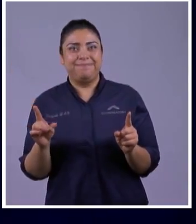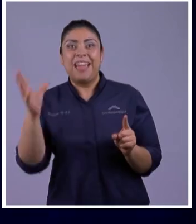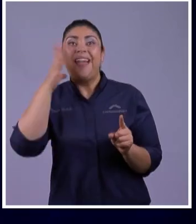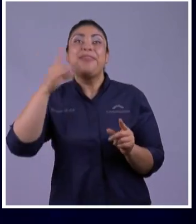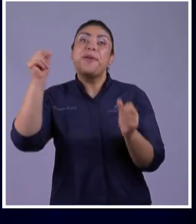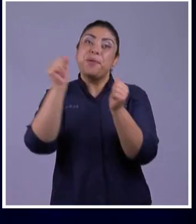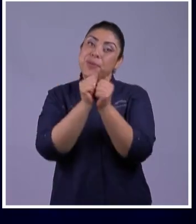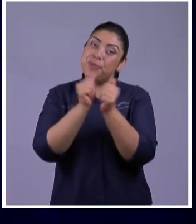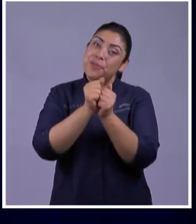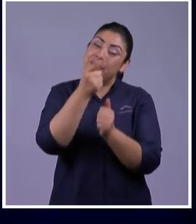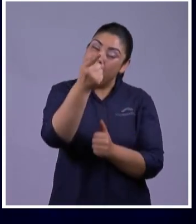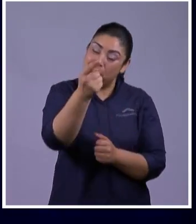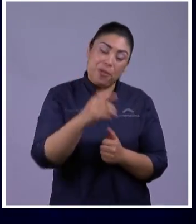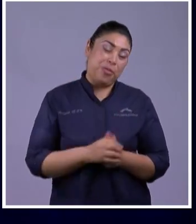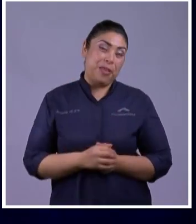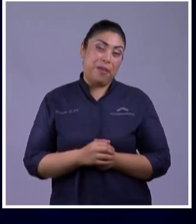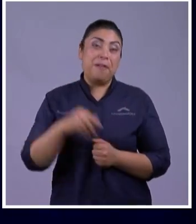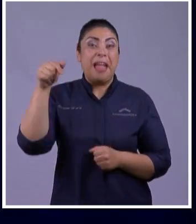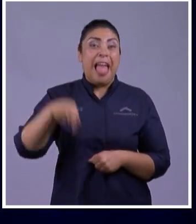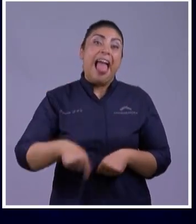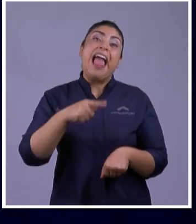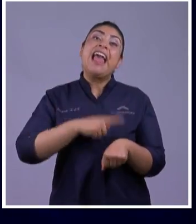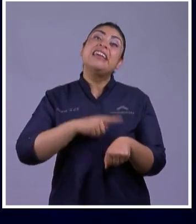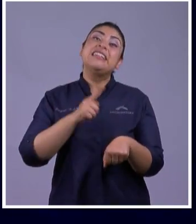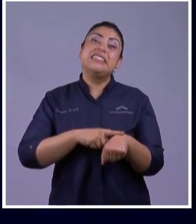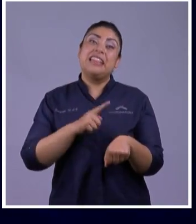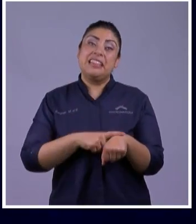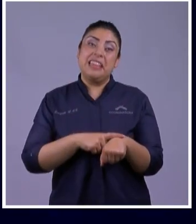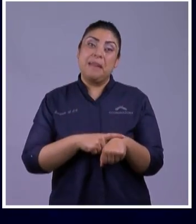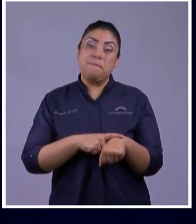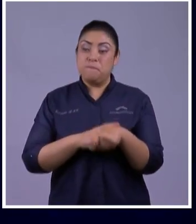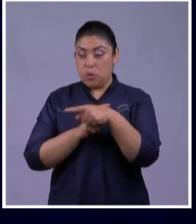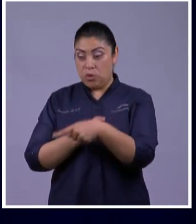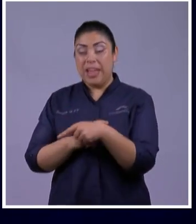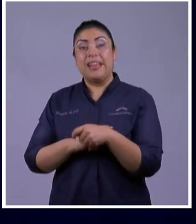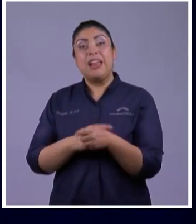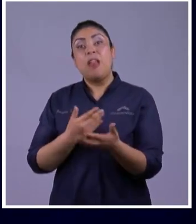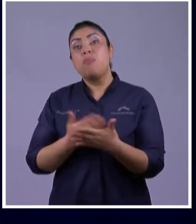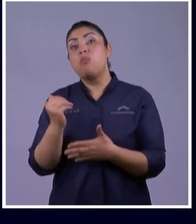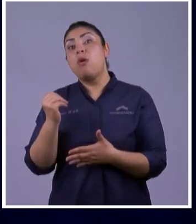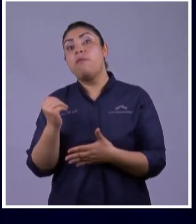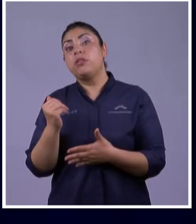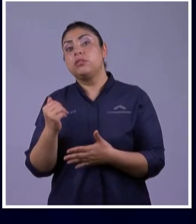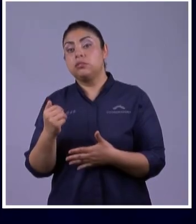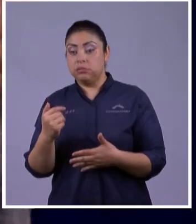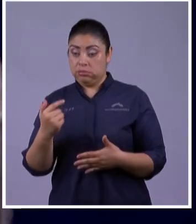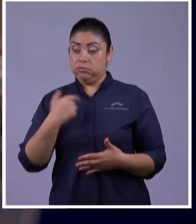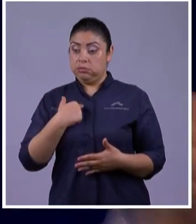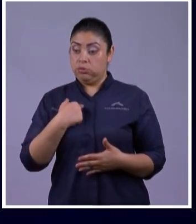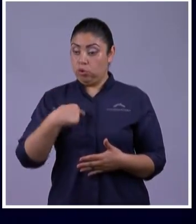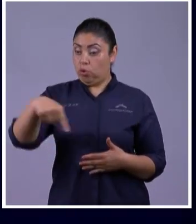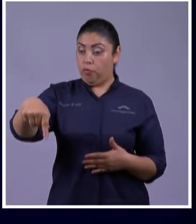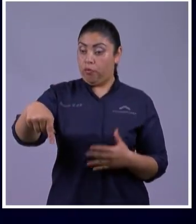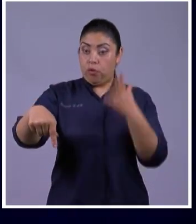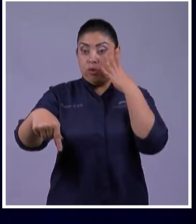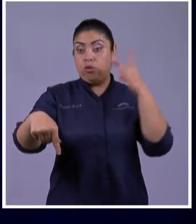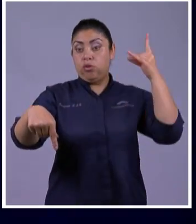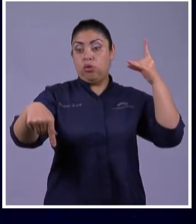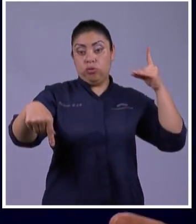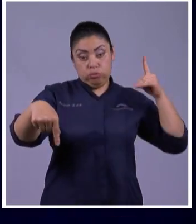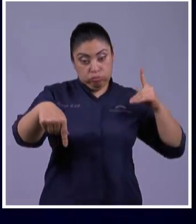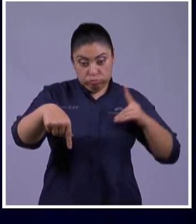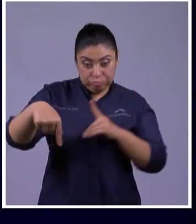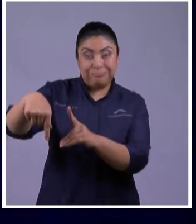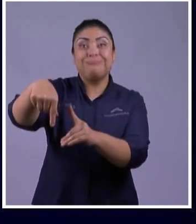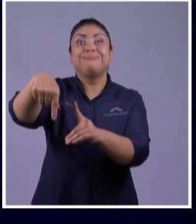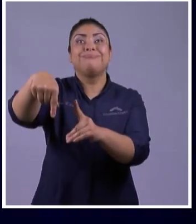La Nueva Etapa El Nuevo Normal Para Josué Donde Vaya Yo Josué Dios Me Prometió Ir Conmigo Y